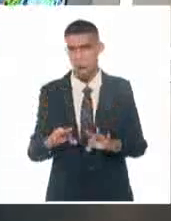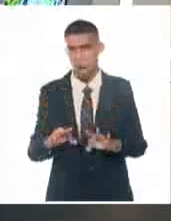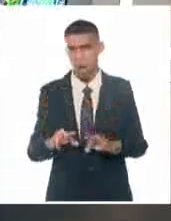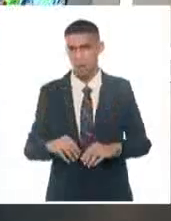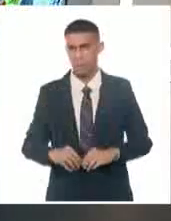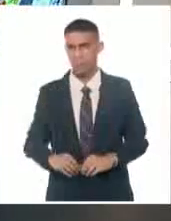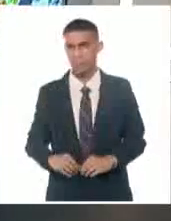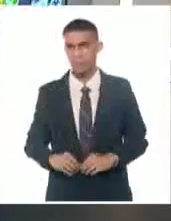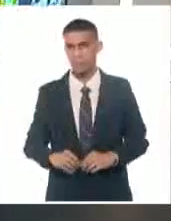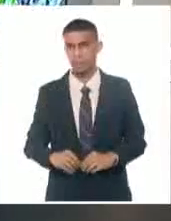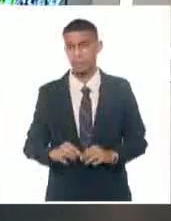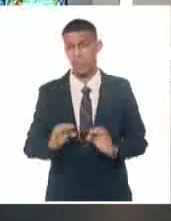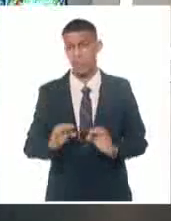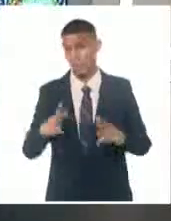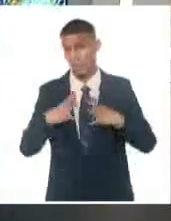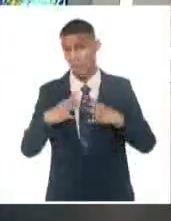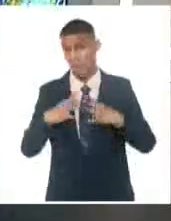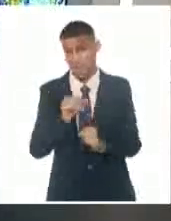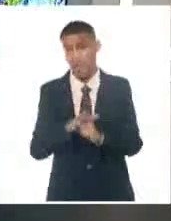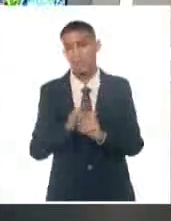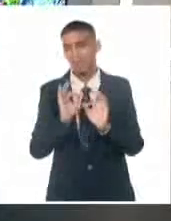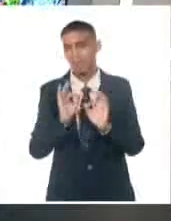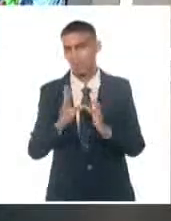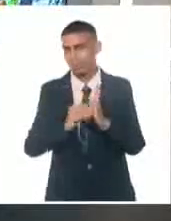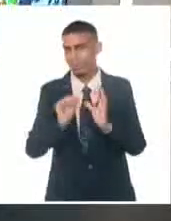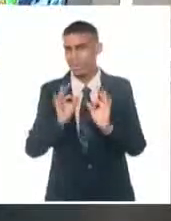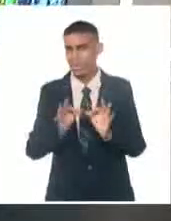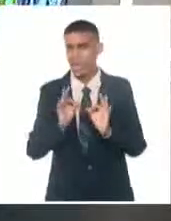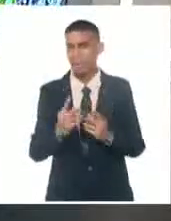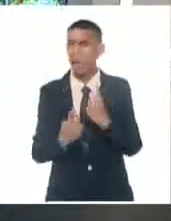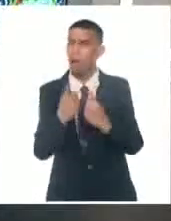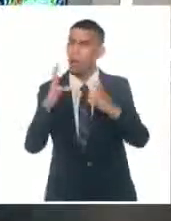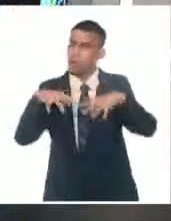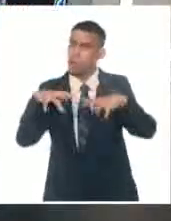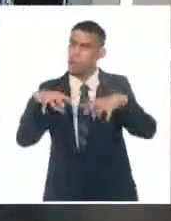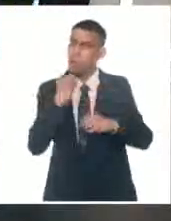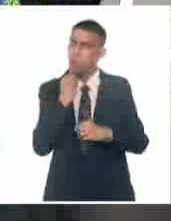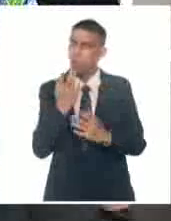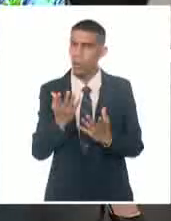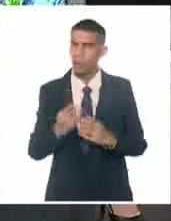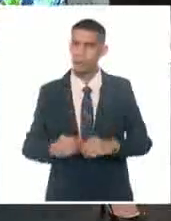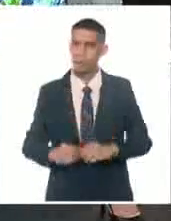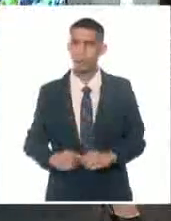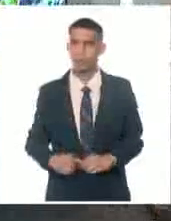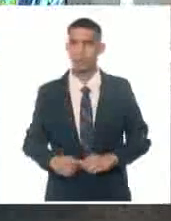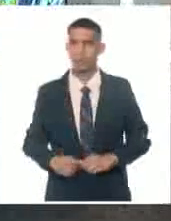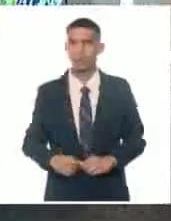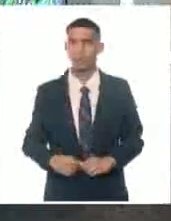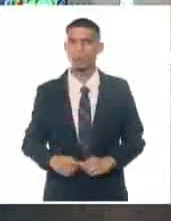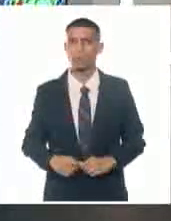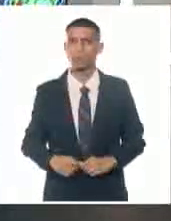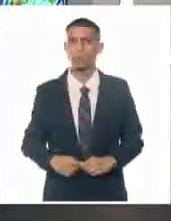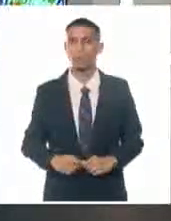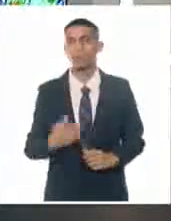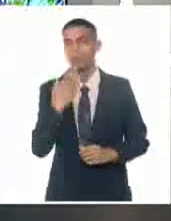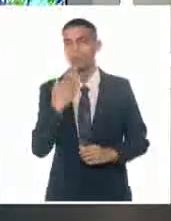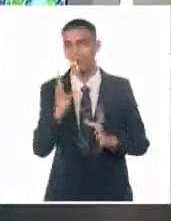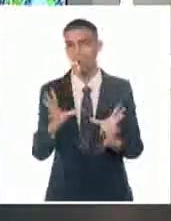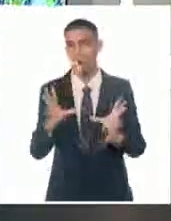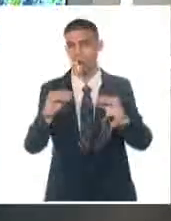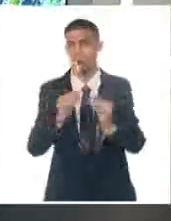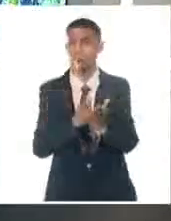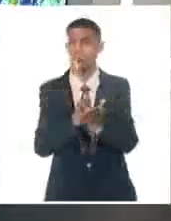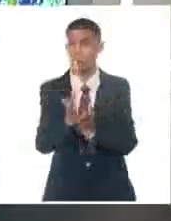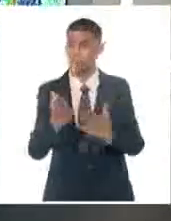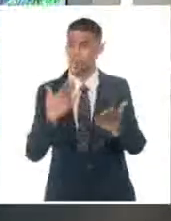temperaturas elevadas y también algunas lluvias. Pero te dejo con los detalles. Gracias. Gracias, muchas gracias. Buenas noches. Continúa el